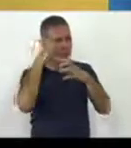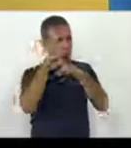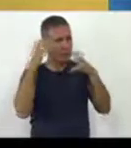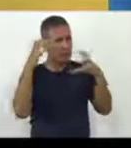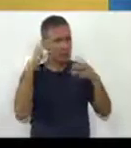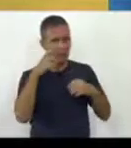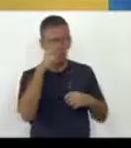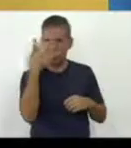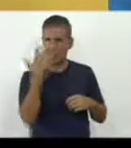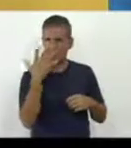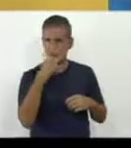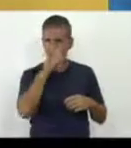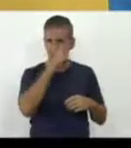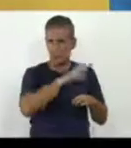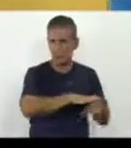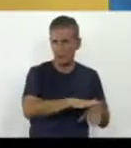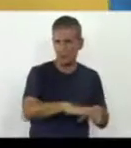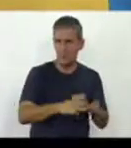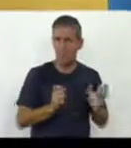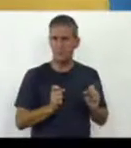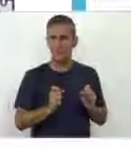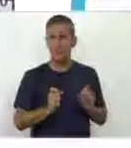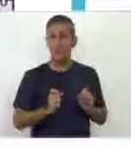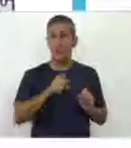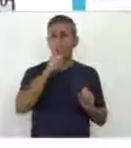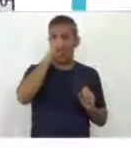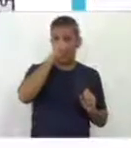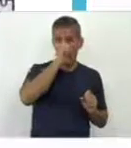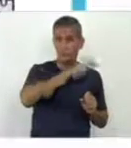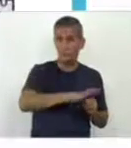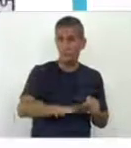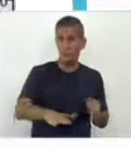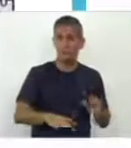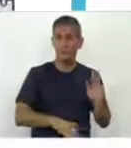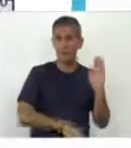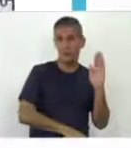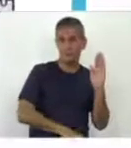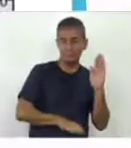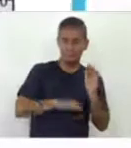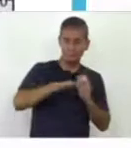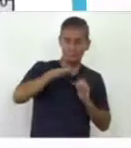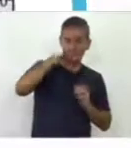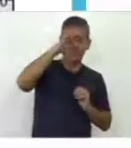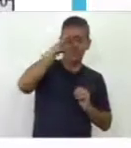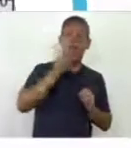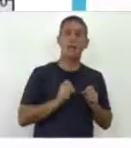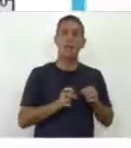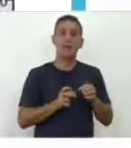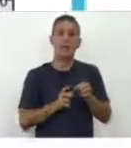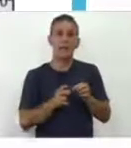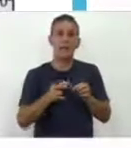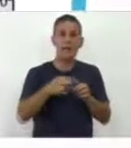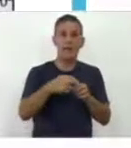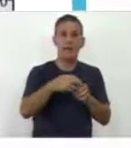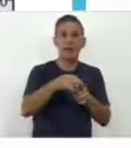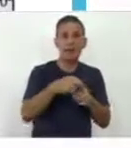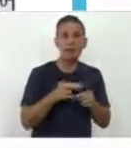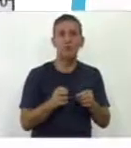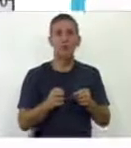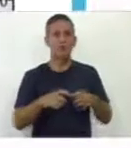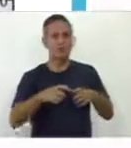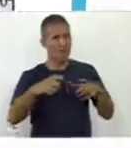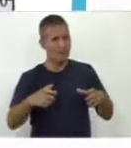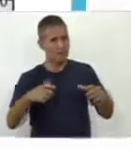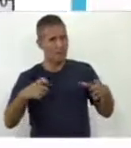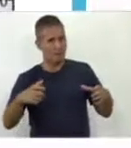inteligencia de los niños y por supuesto cuando los niños son mayores pues la cantidad de cortes y la complejidad de la